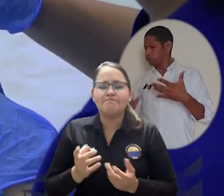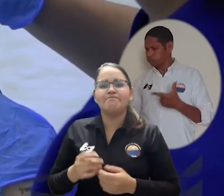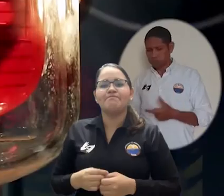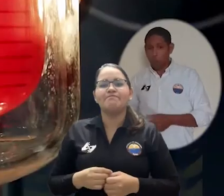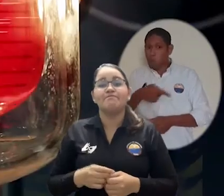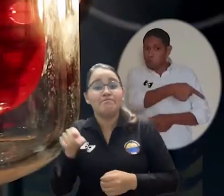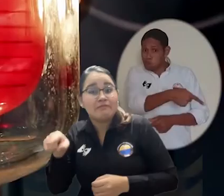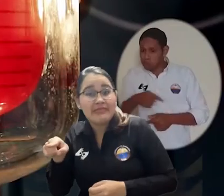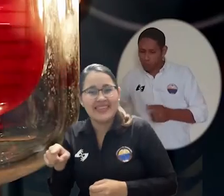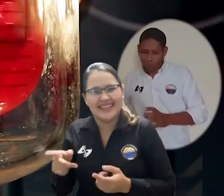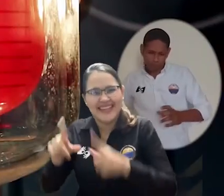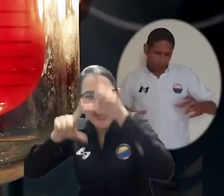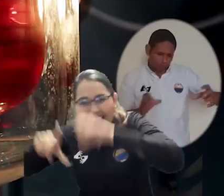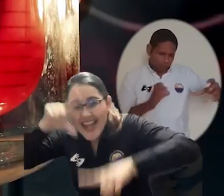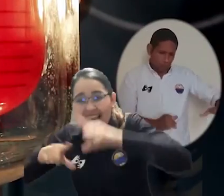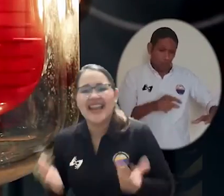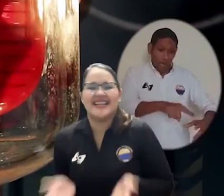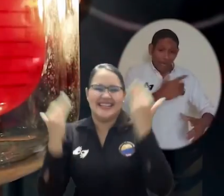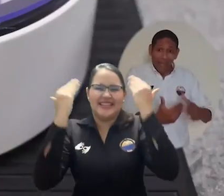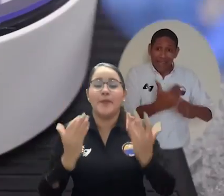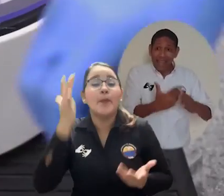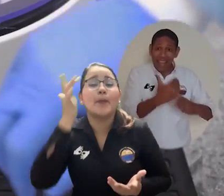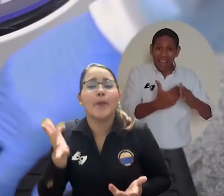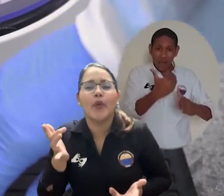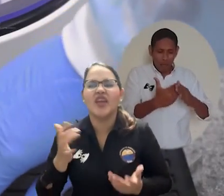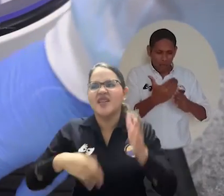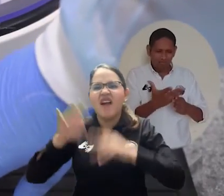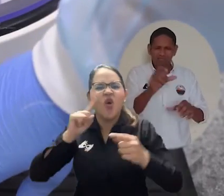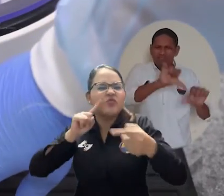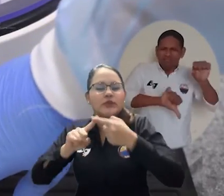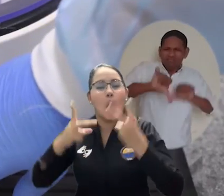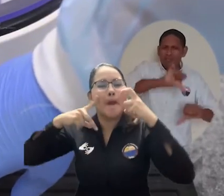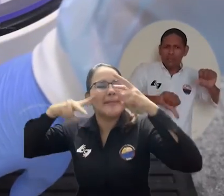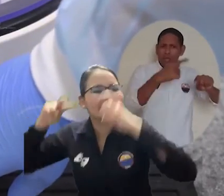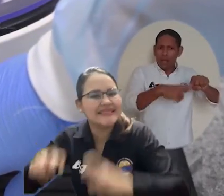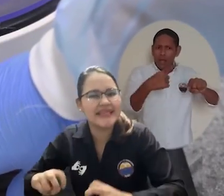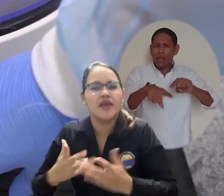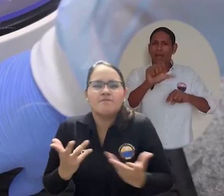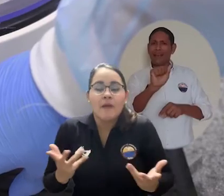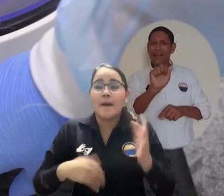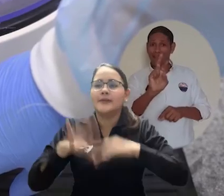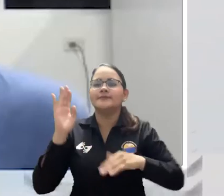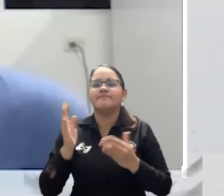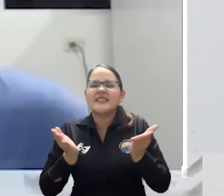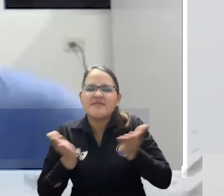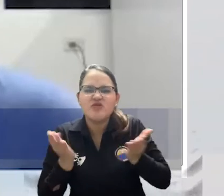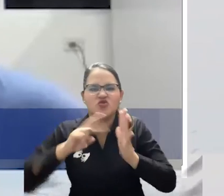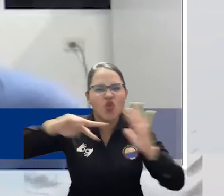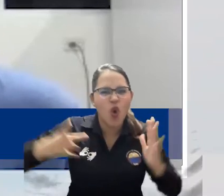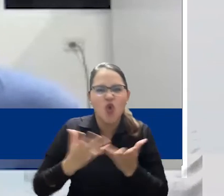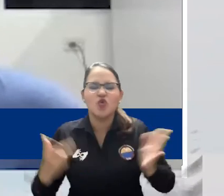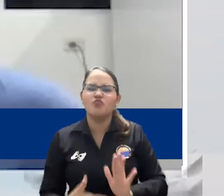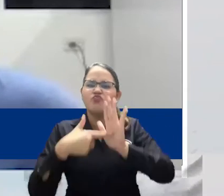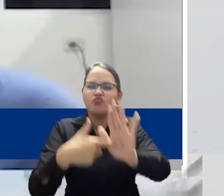objetivo de la creación del Centro de Genética y Biología Molecular es desarrollar investigación, prestar servicios